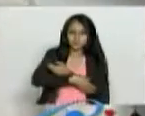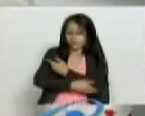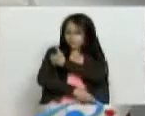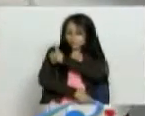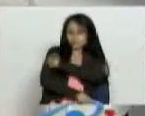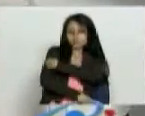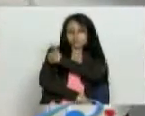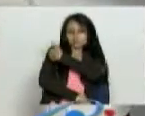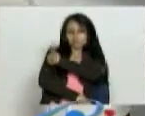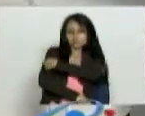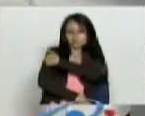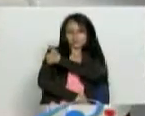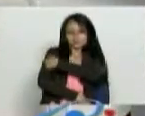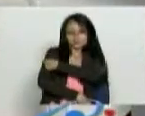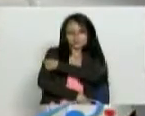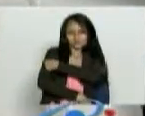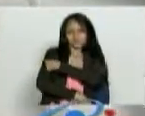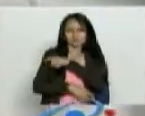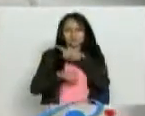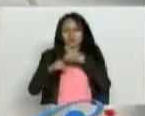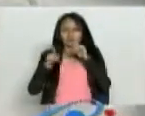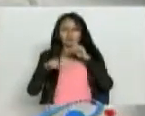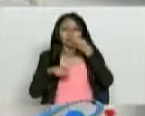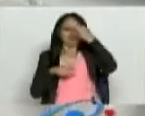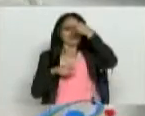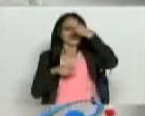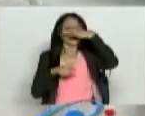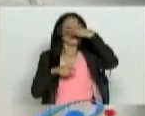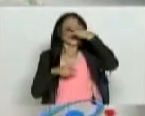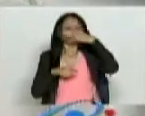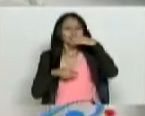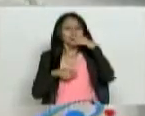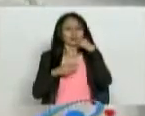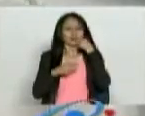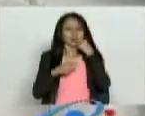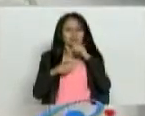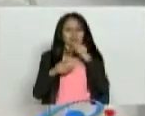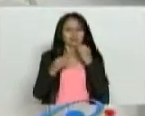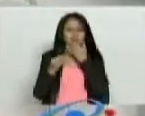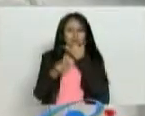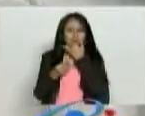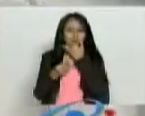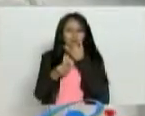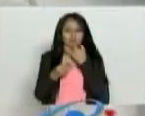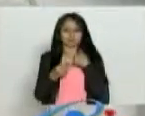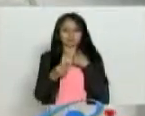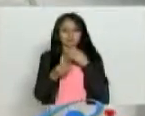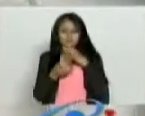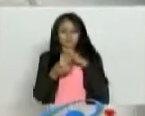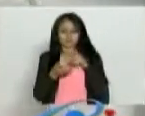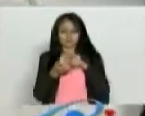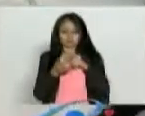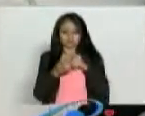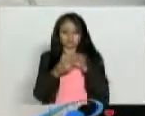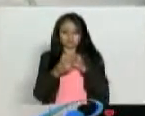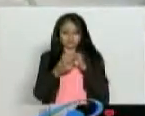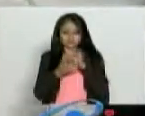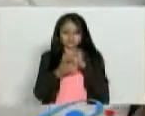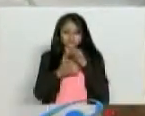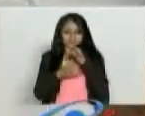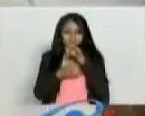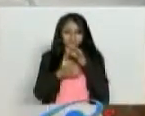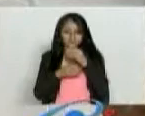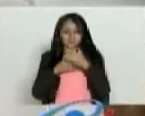era poliomelitis. Pero atenuado la bacteria, el germen, para que su